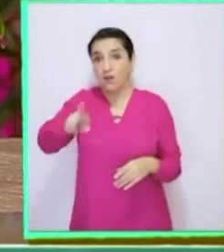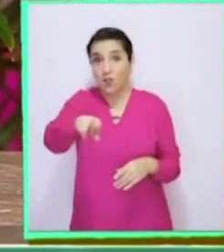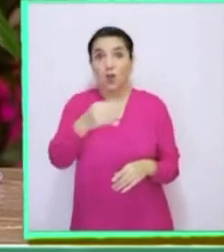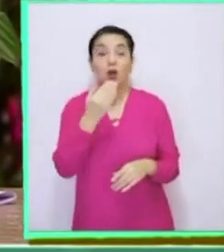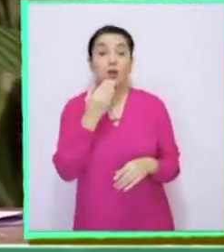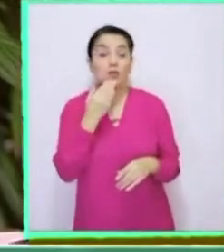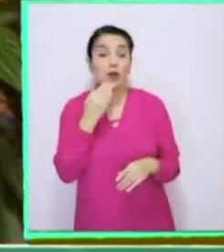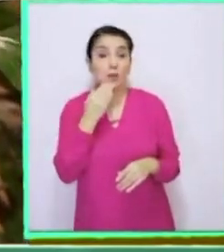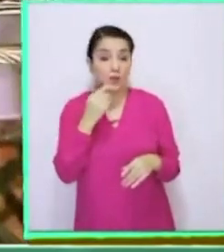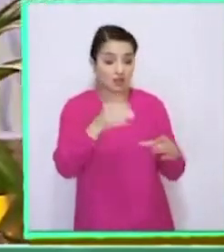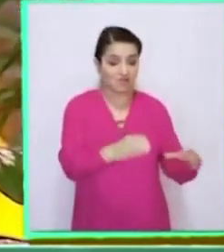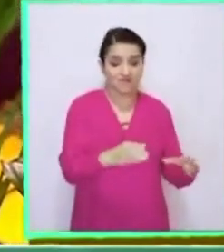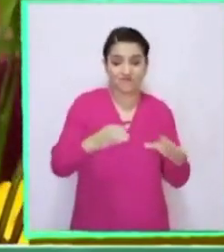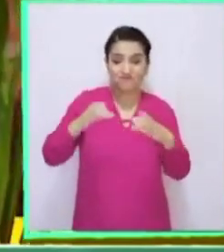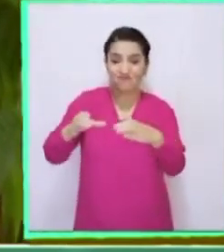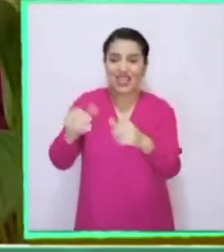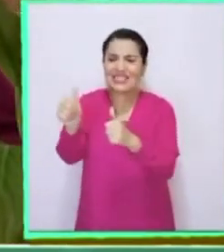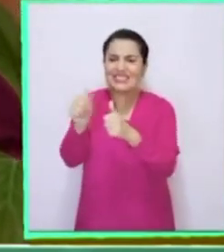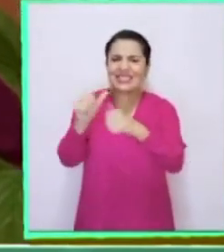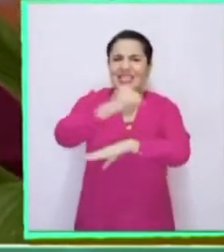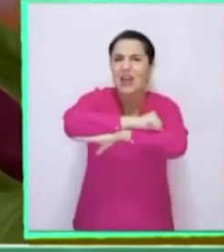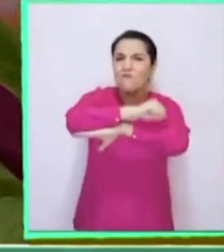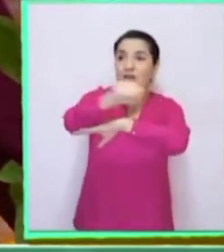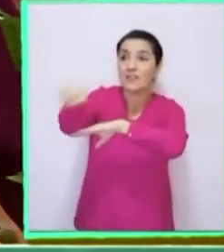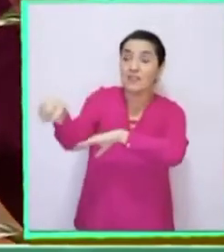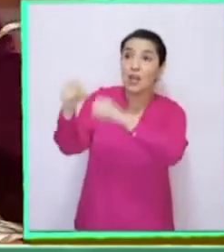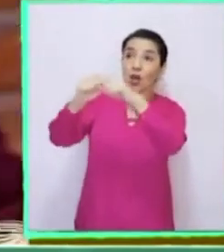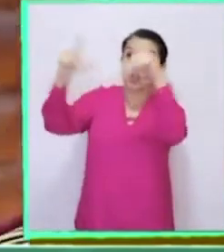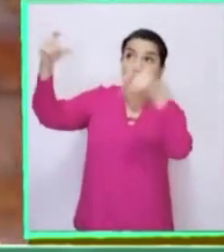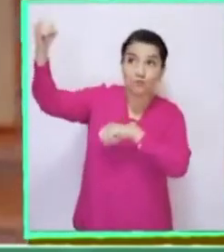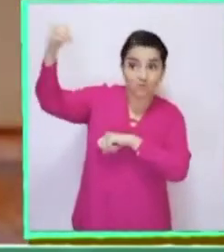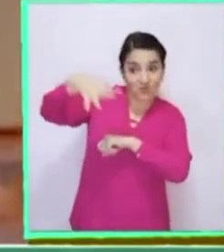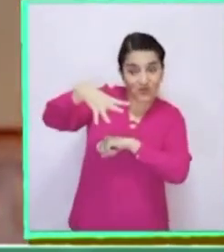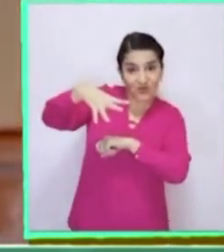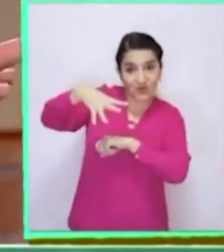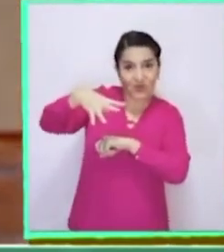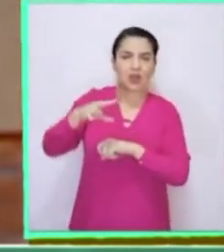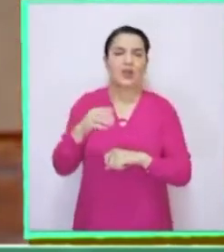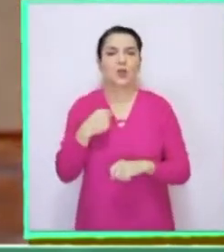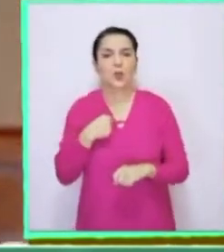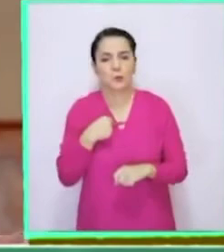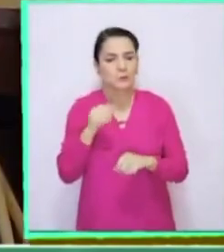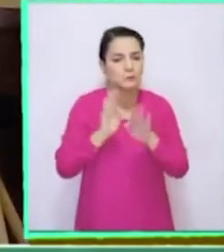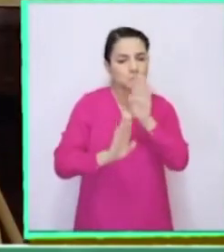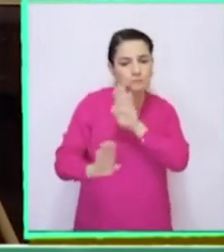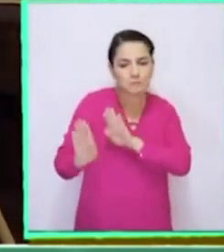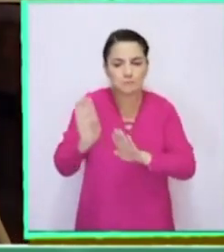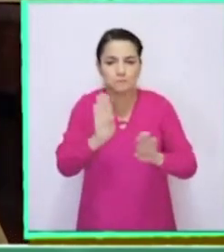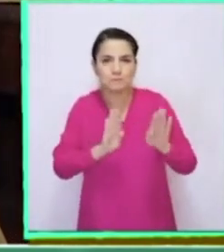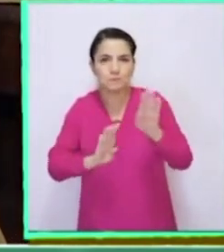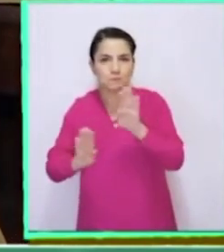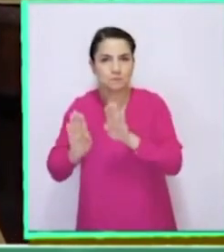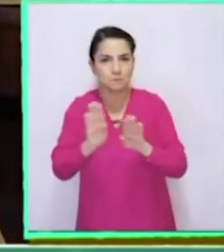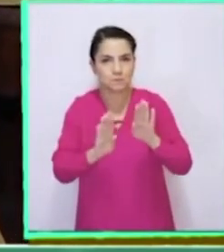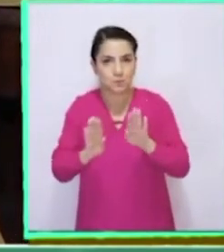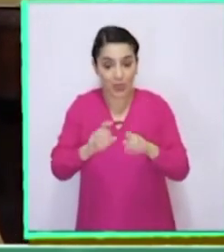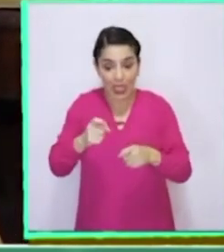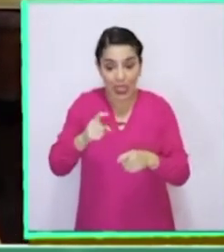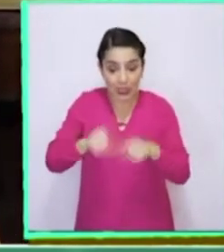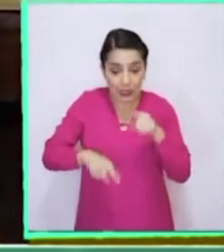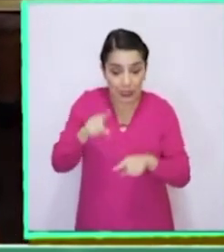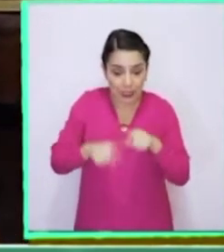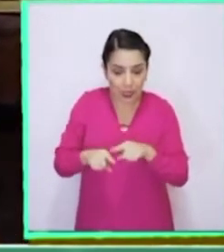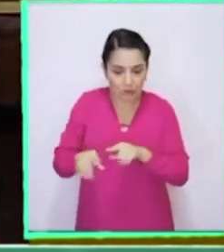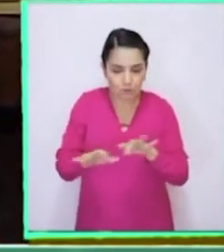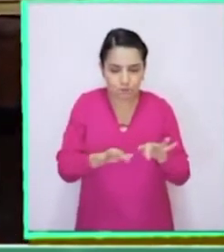También las voy a tener que dejar cerca de una ventana para que les llegue luz solar. Preocuparme también de que tengan buena tierra